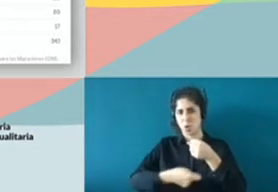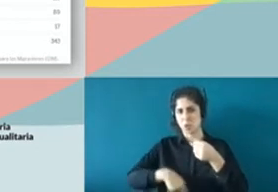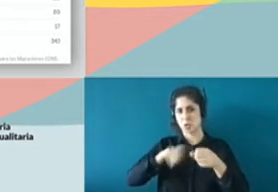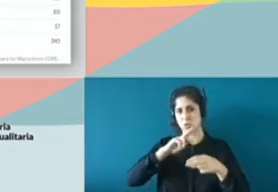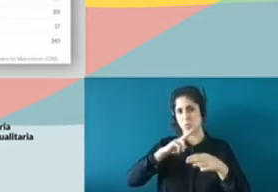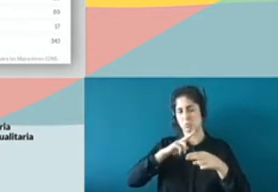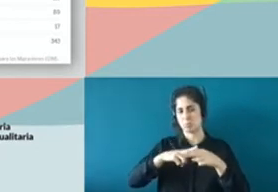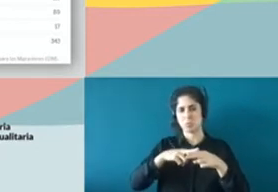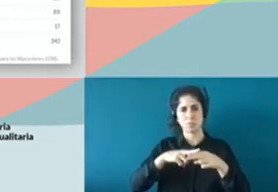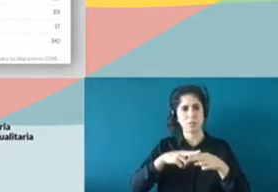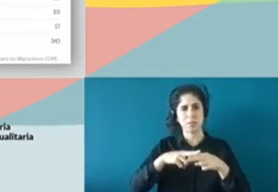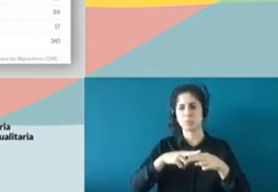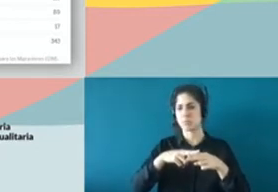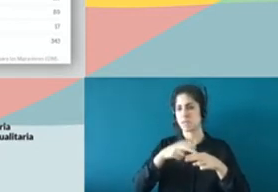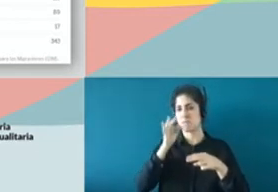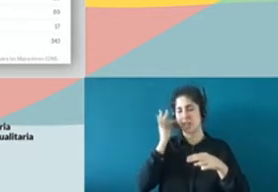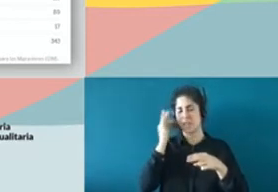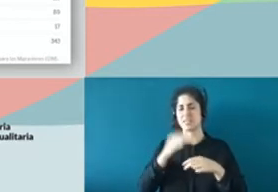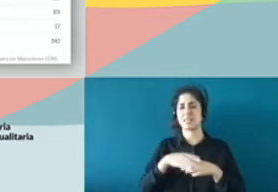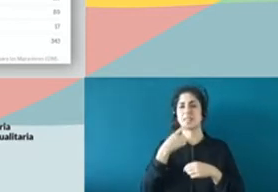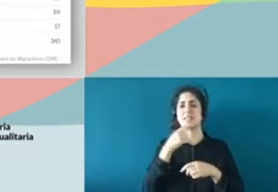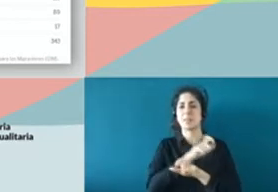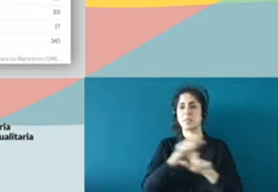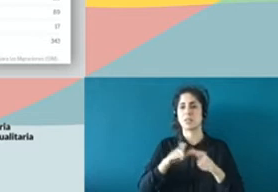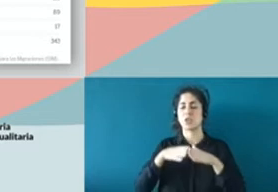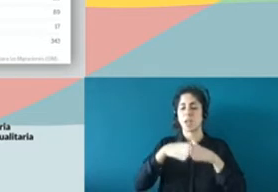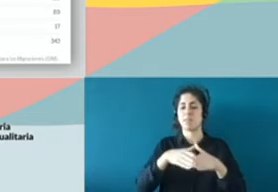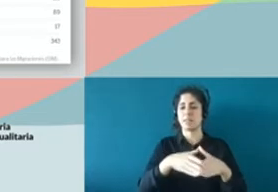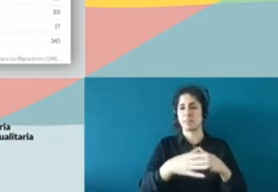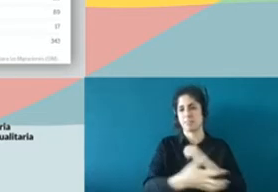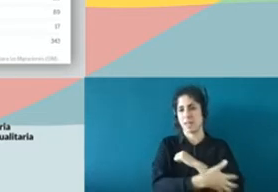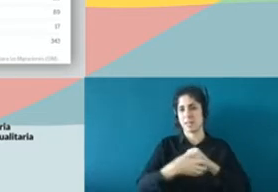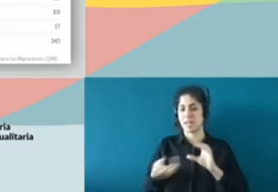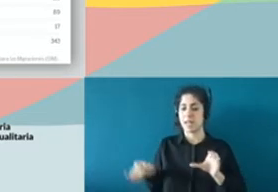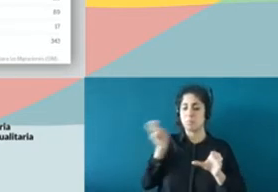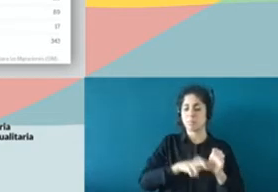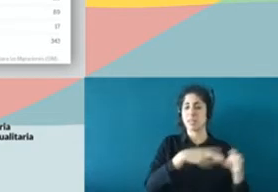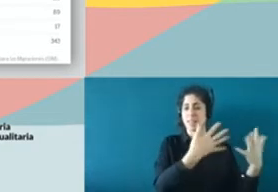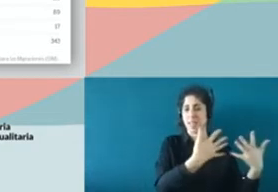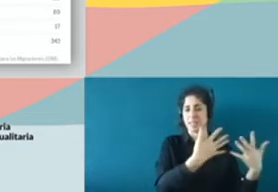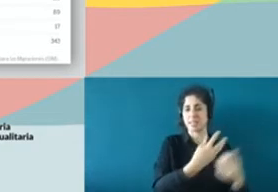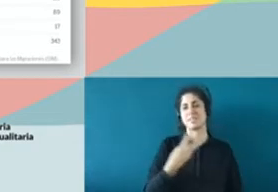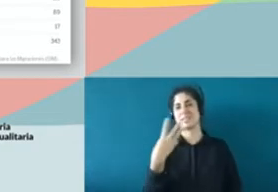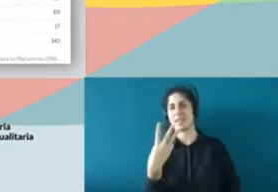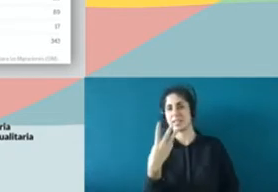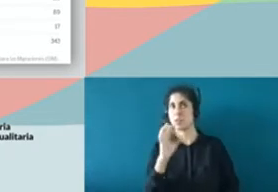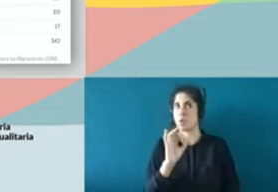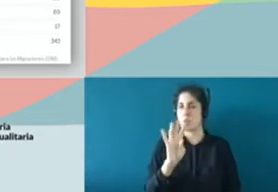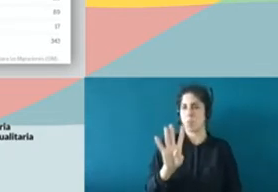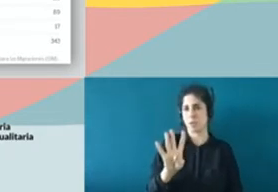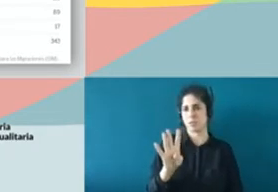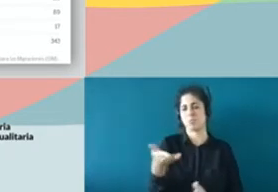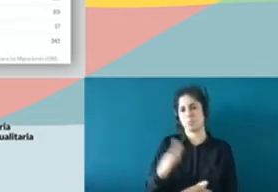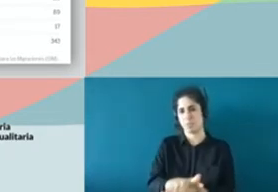patera, tres o cuatro, entre tres y cuatro personas morían. Son datos que, así diciéndolo,